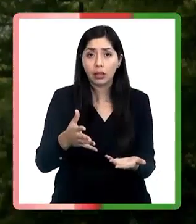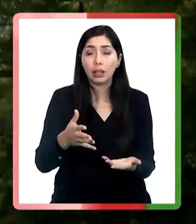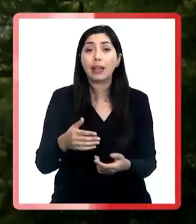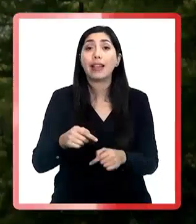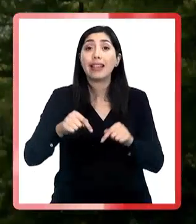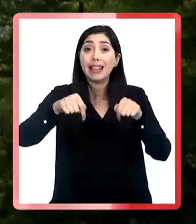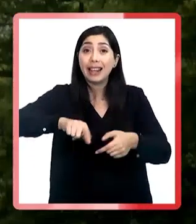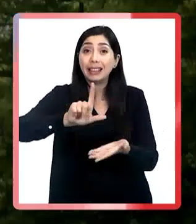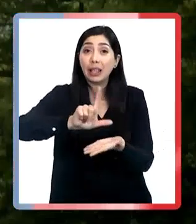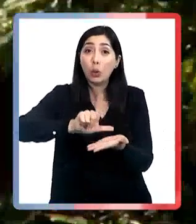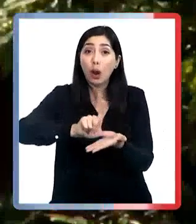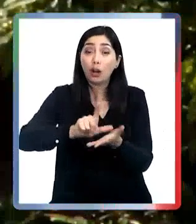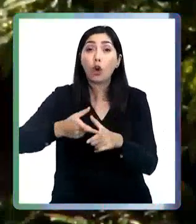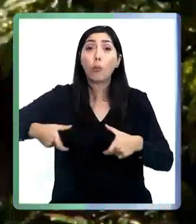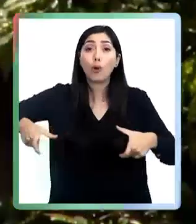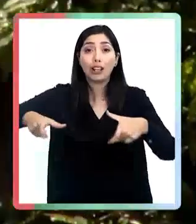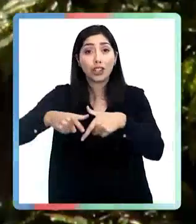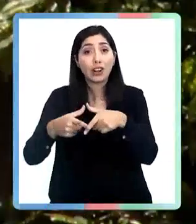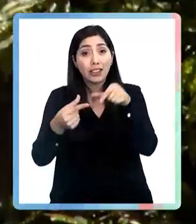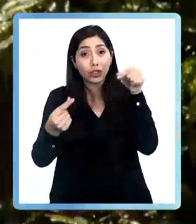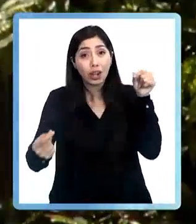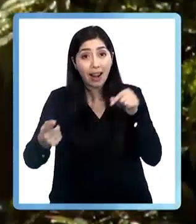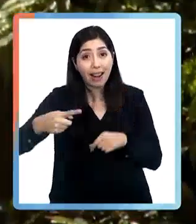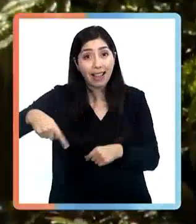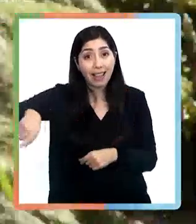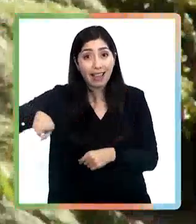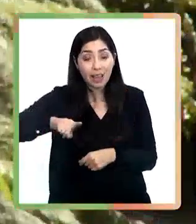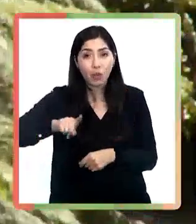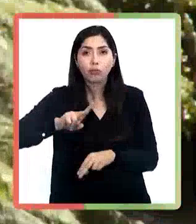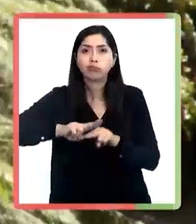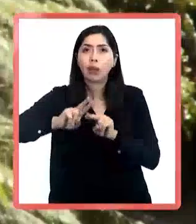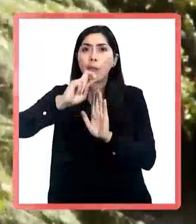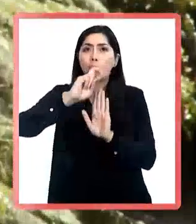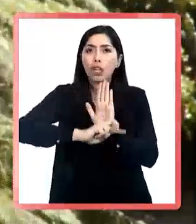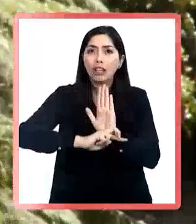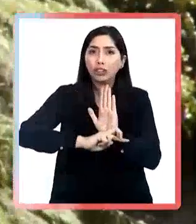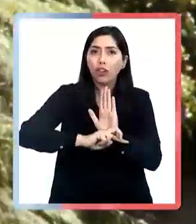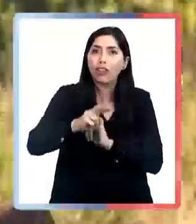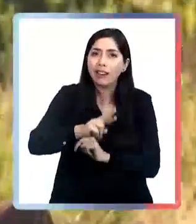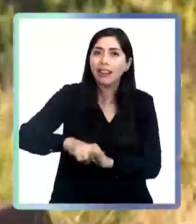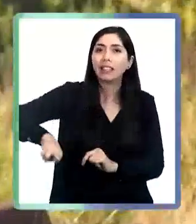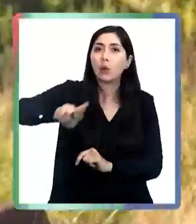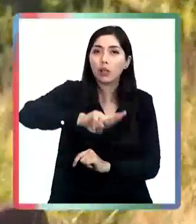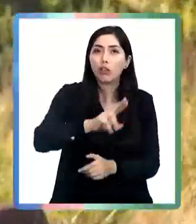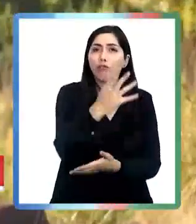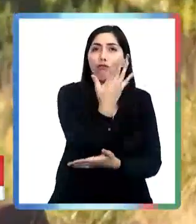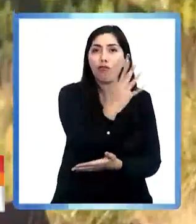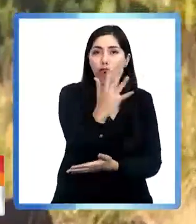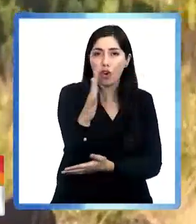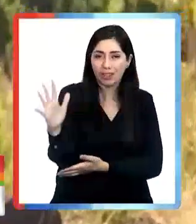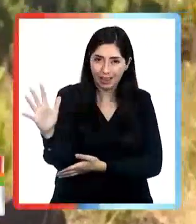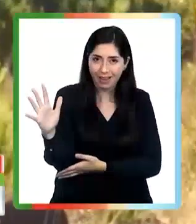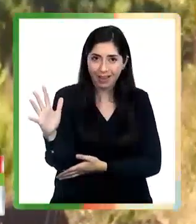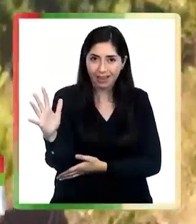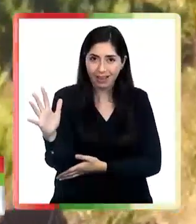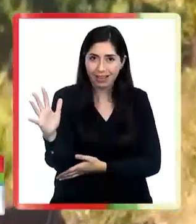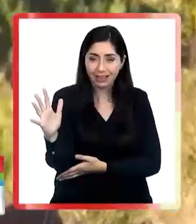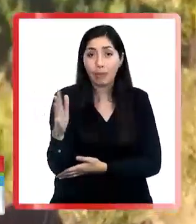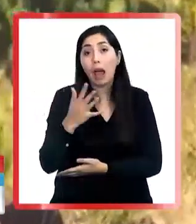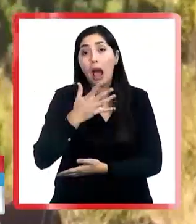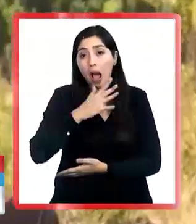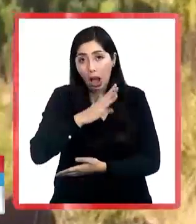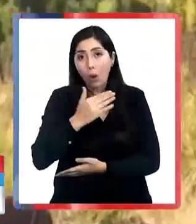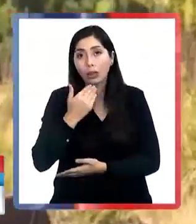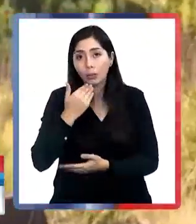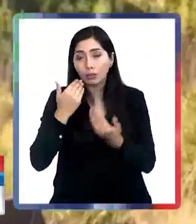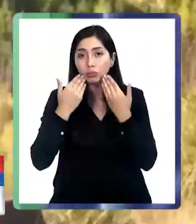este lugar donde la Corporación Nacional está emprendiendo un proyecto de restauración de bosque nativo para la recuperación de la provisión